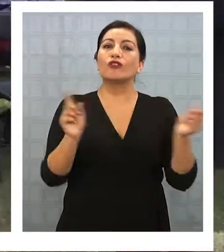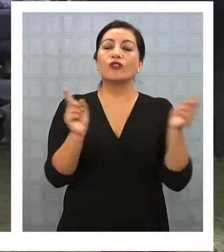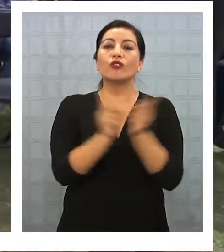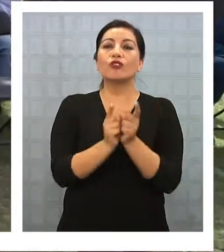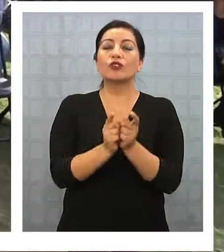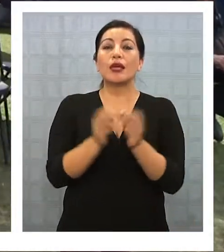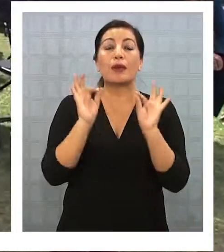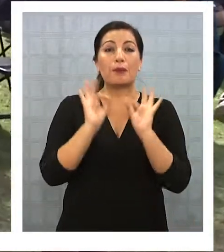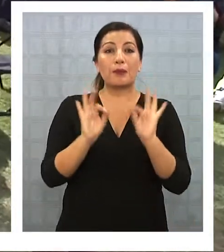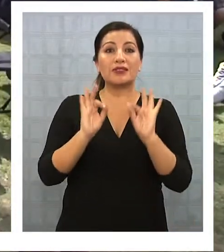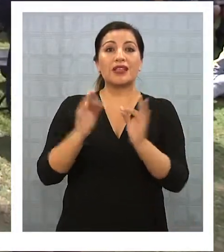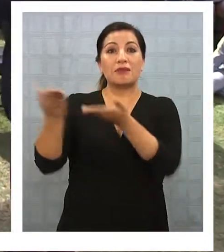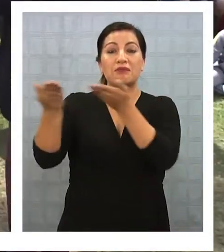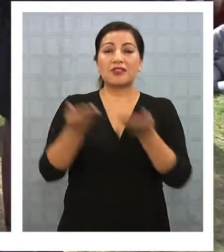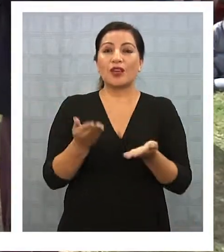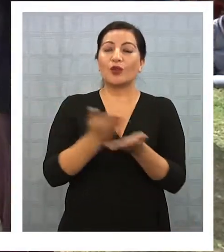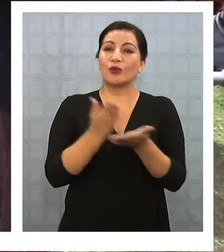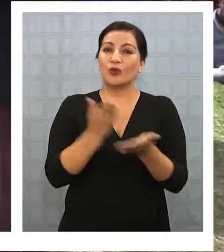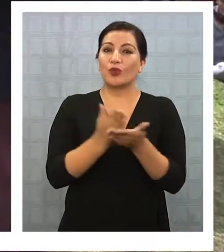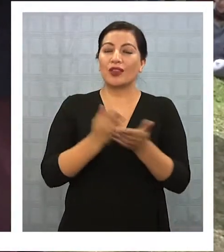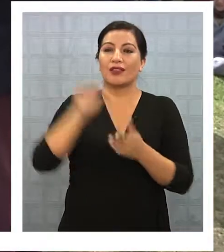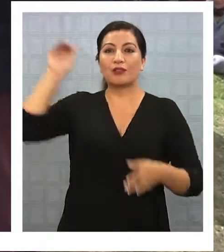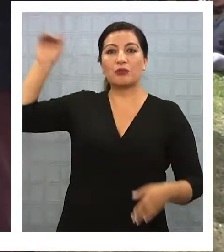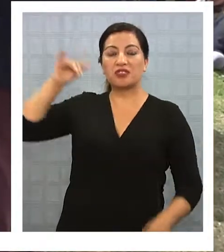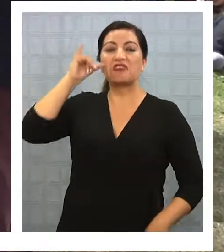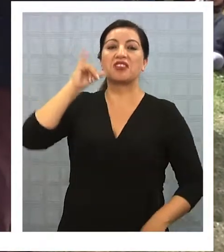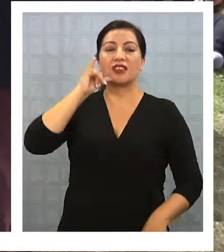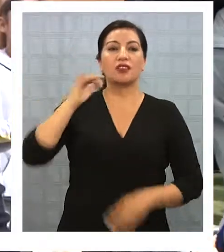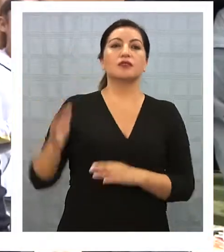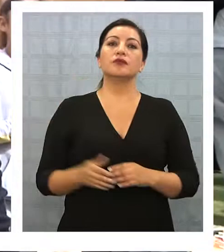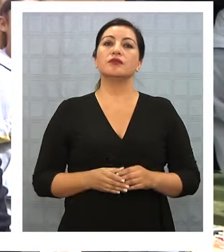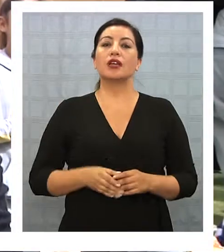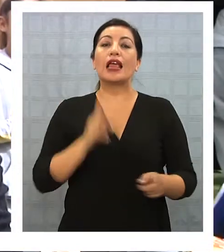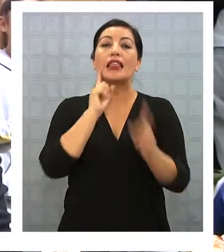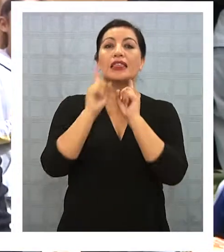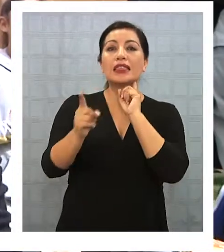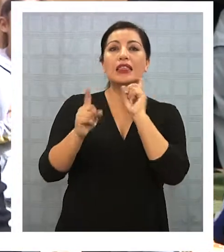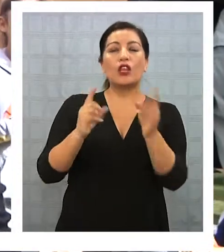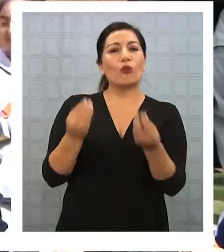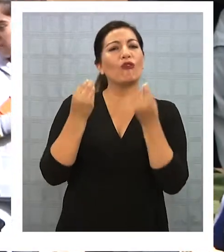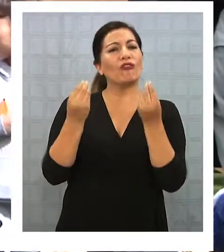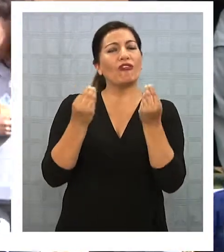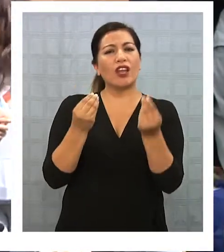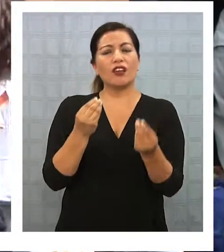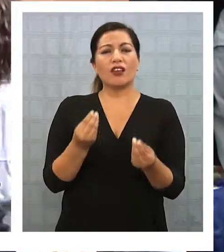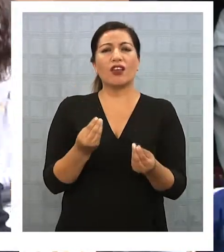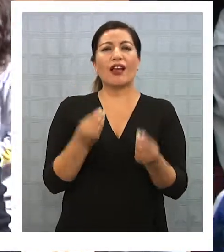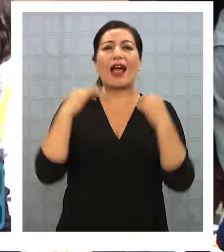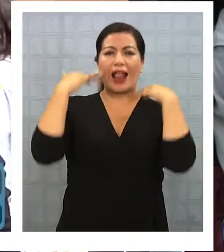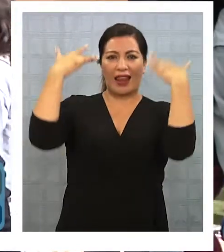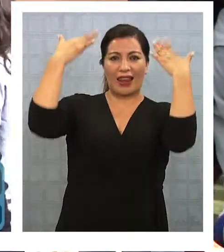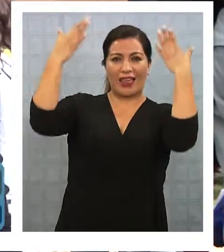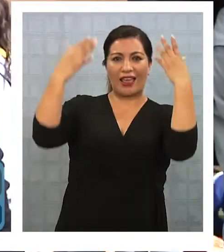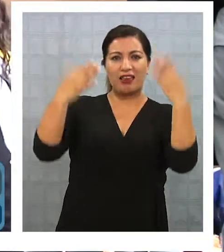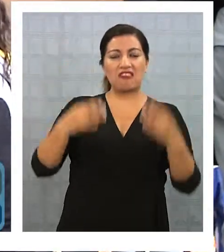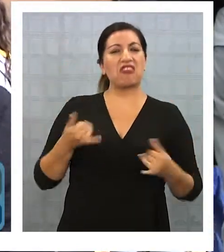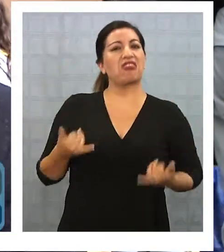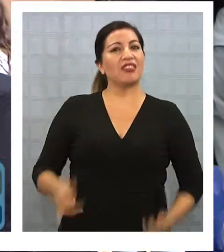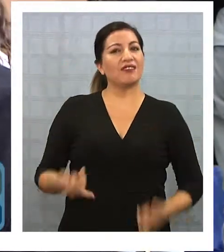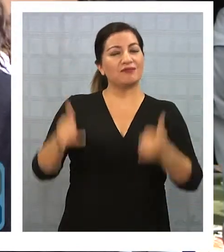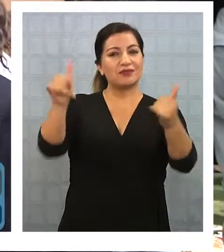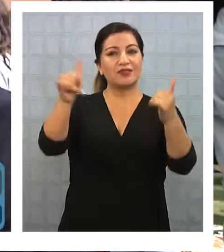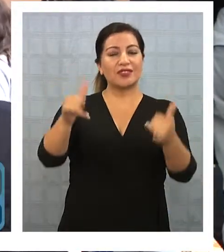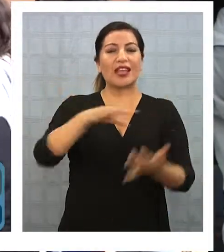estudiantes de Iquique y Alto Hospicio. El diálogo fue muy fructífero, muy vivo, muy alegre y muy entretenido.